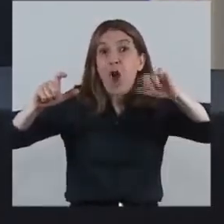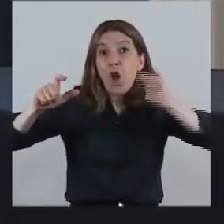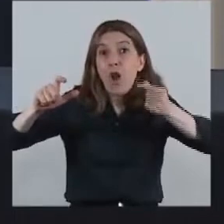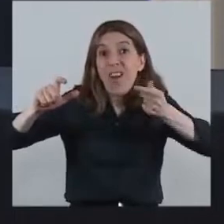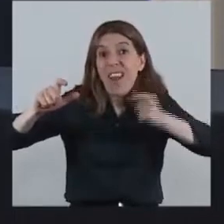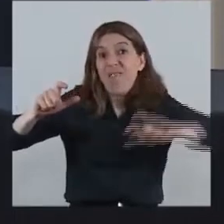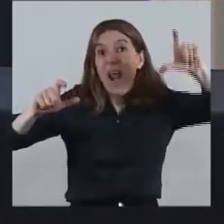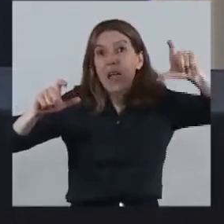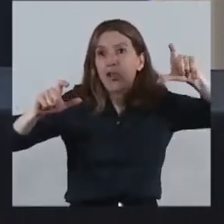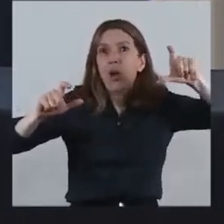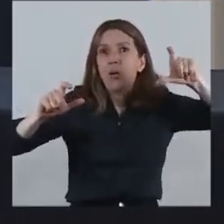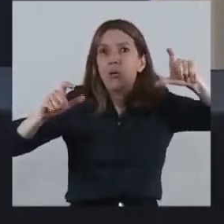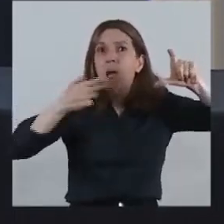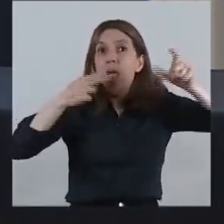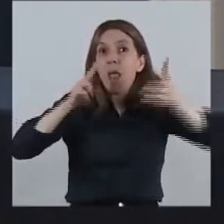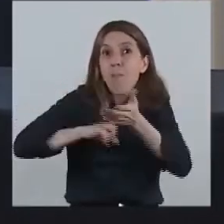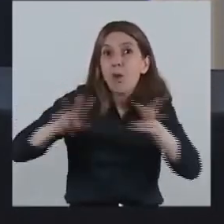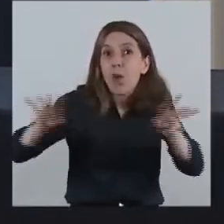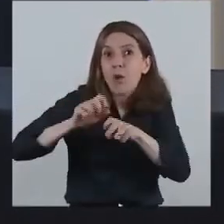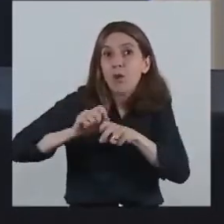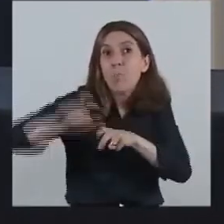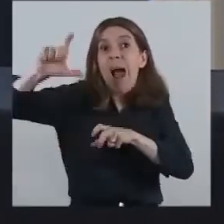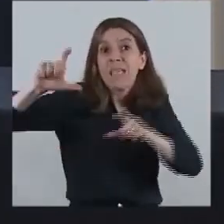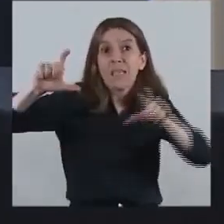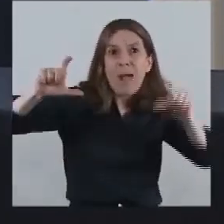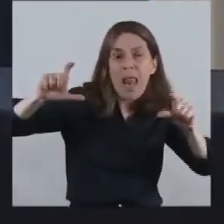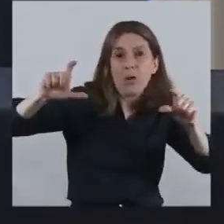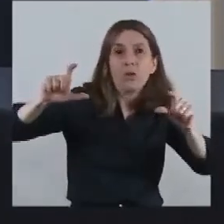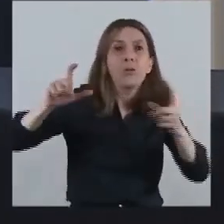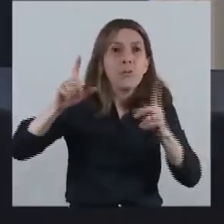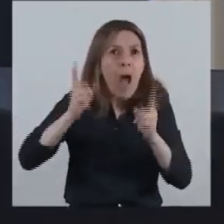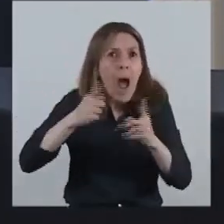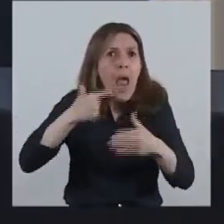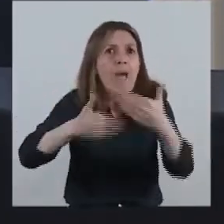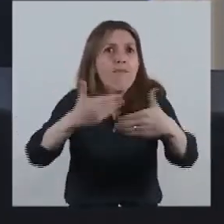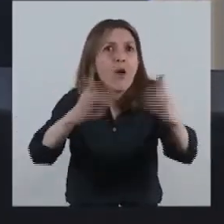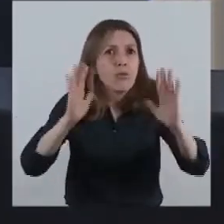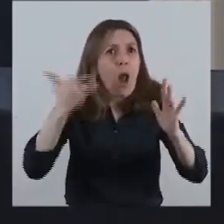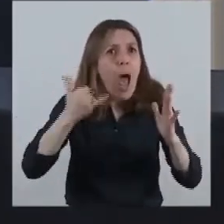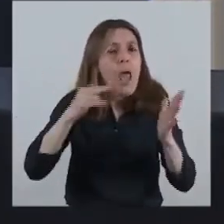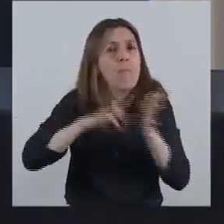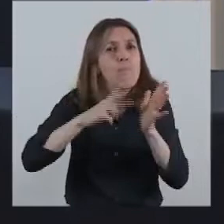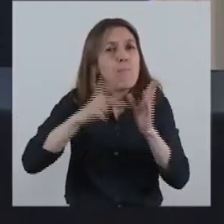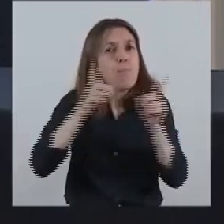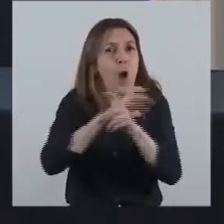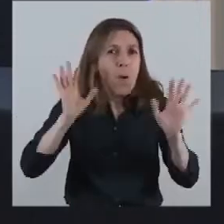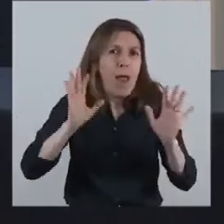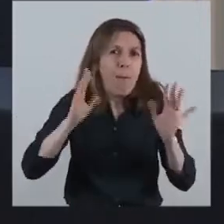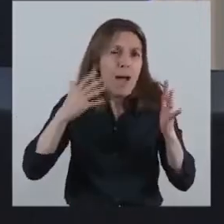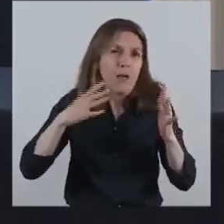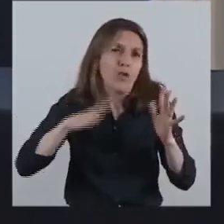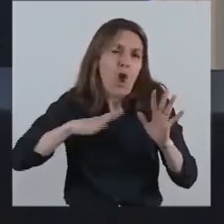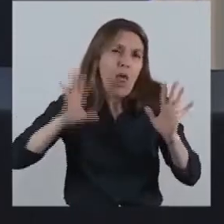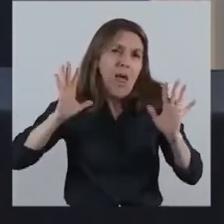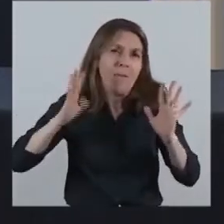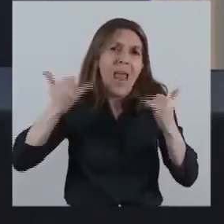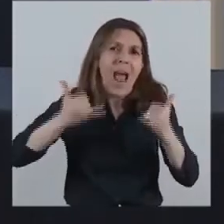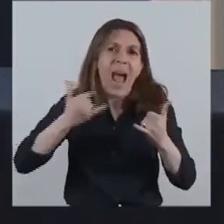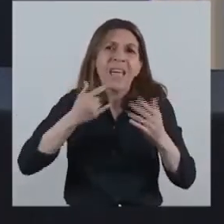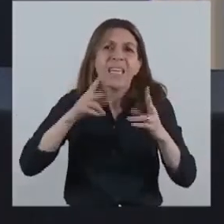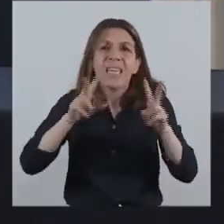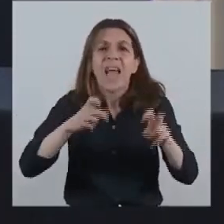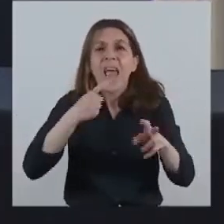la economía está yendo en una dirección aún con todos sus problemas que da lugar al optimismo sobre la